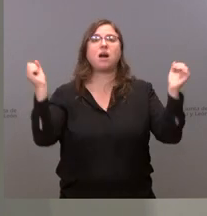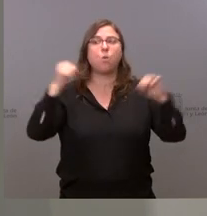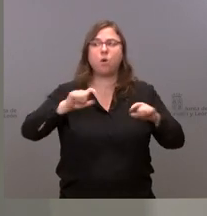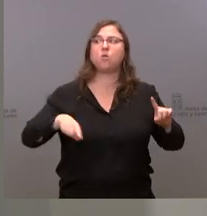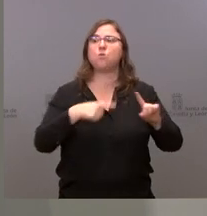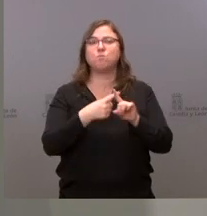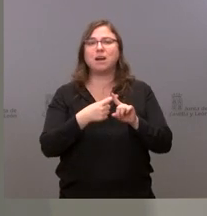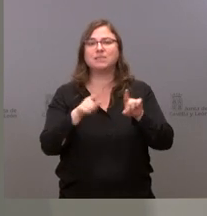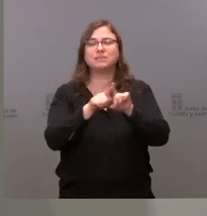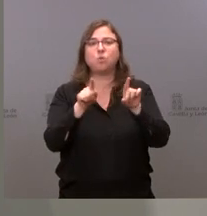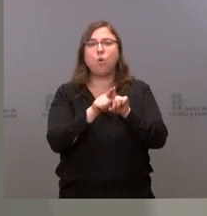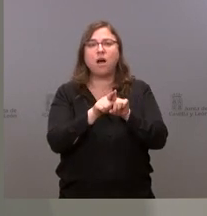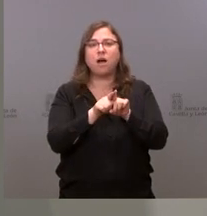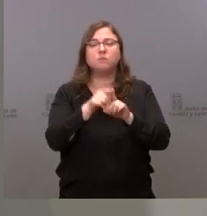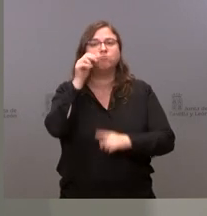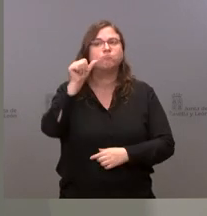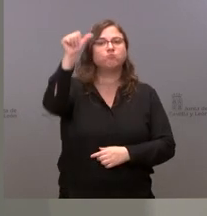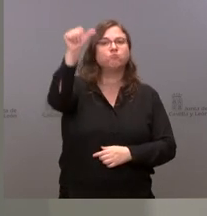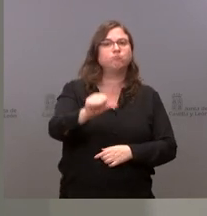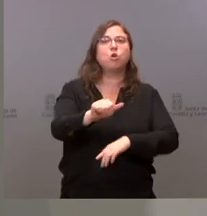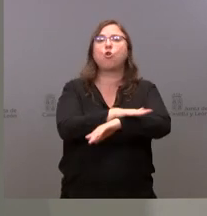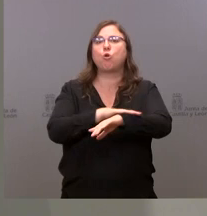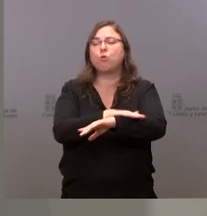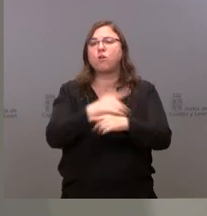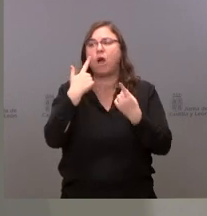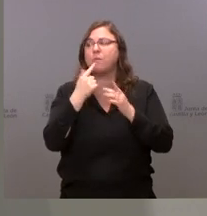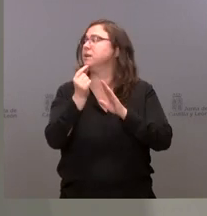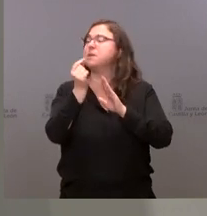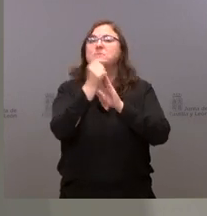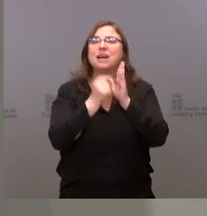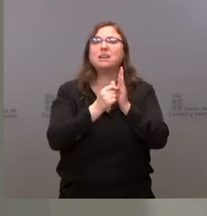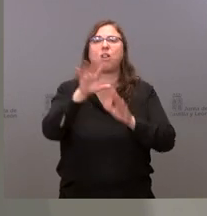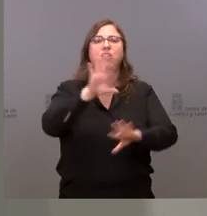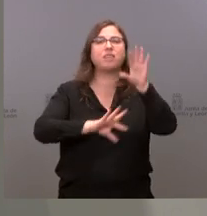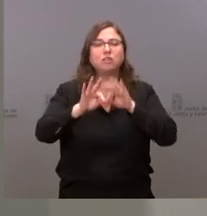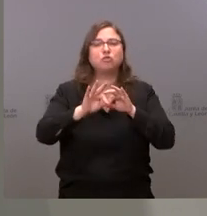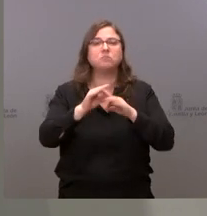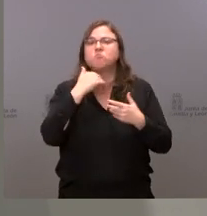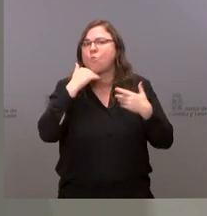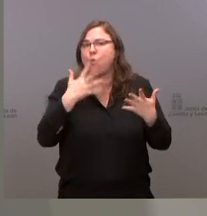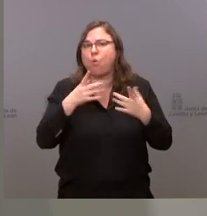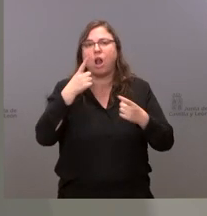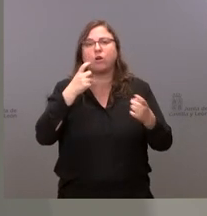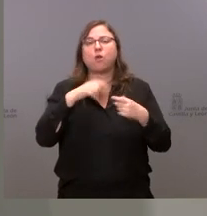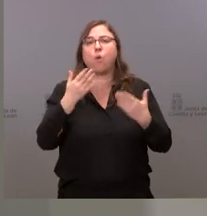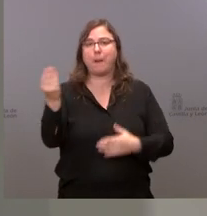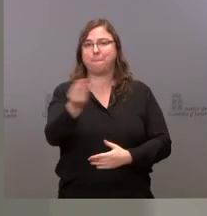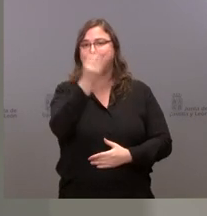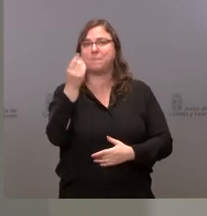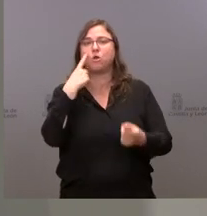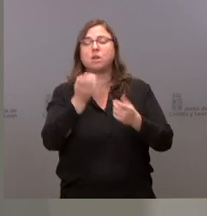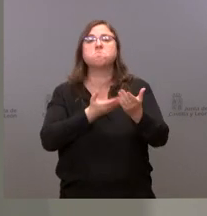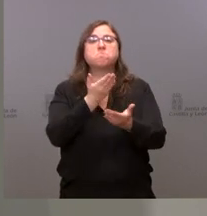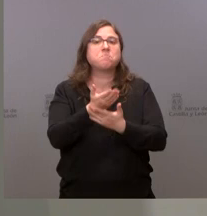que escuchar al gobierno qué mecanismos o qué decisiones o qué instrumentos de coordinación o de mejora de la coordinación